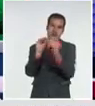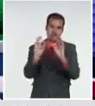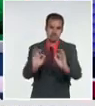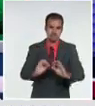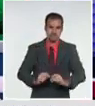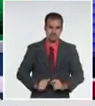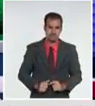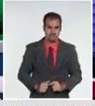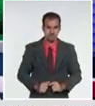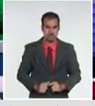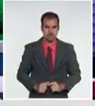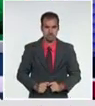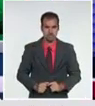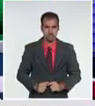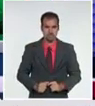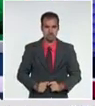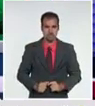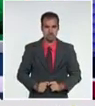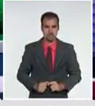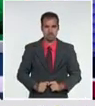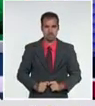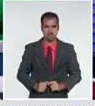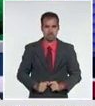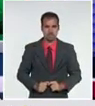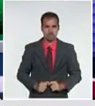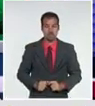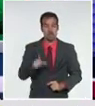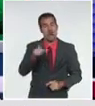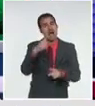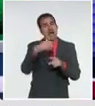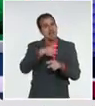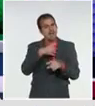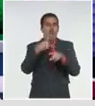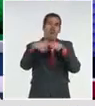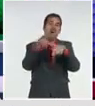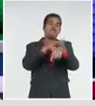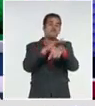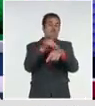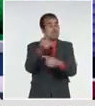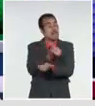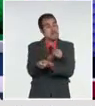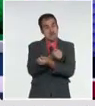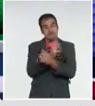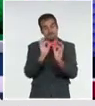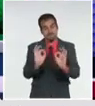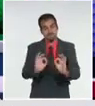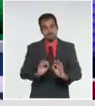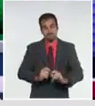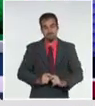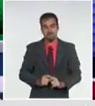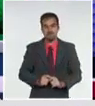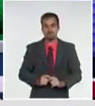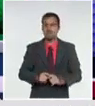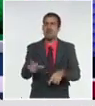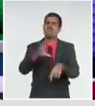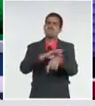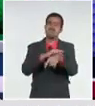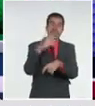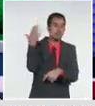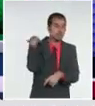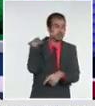comorbilidades que lo hacían muy vulnerable. Una enfermedad pulmonar obstructiva crónica,